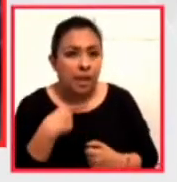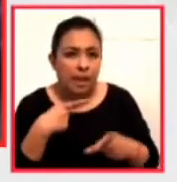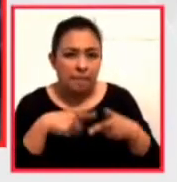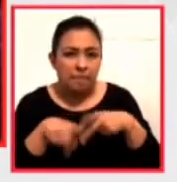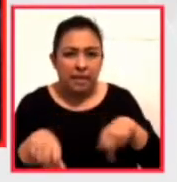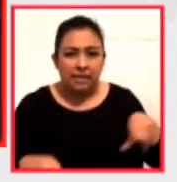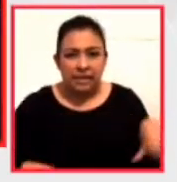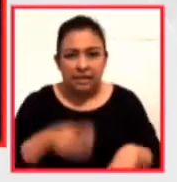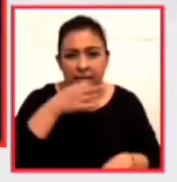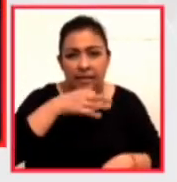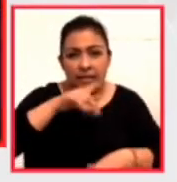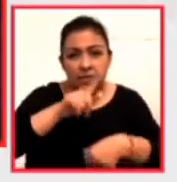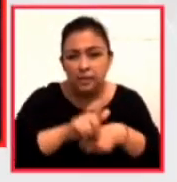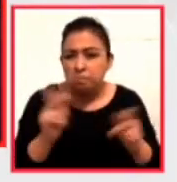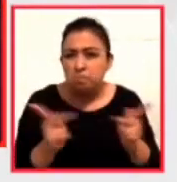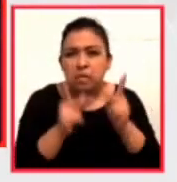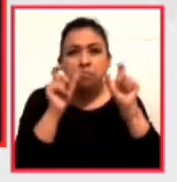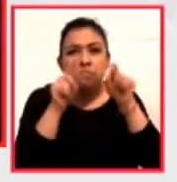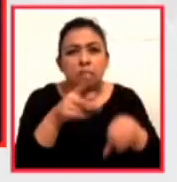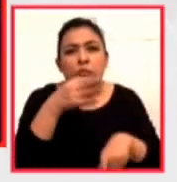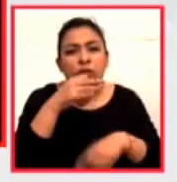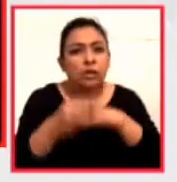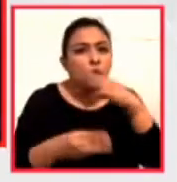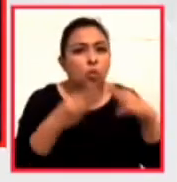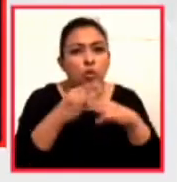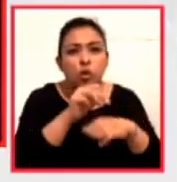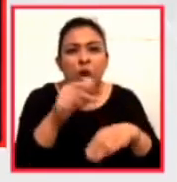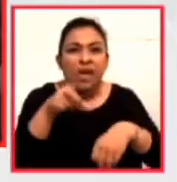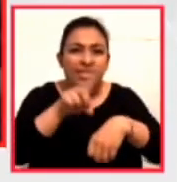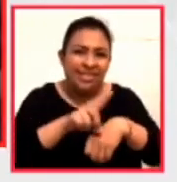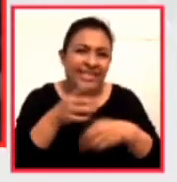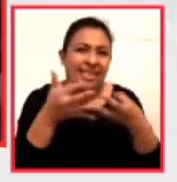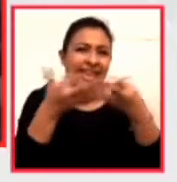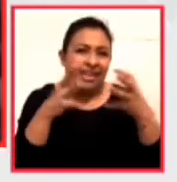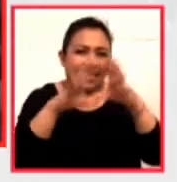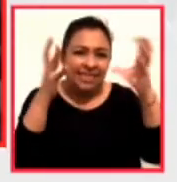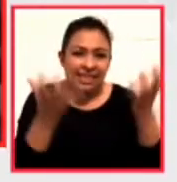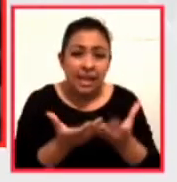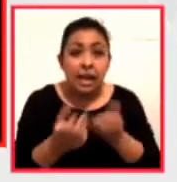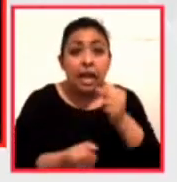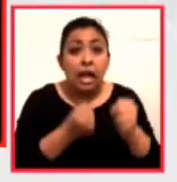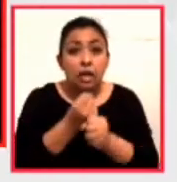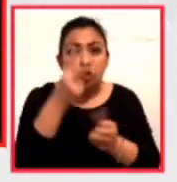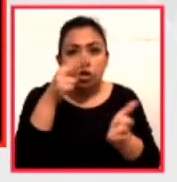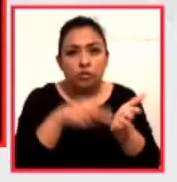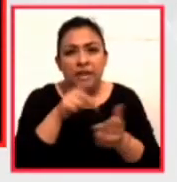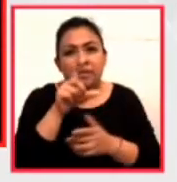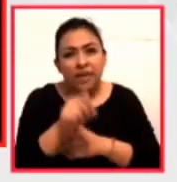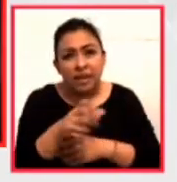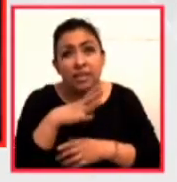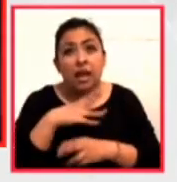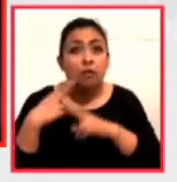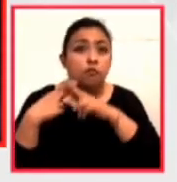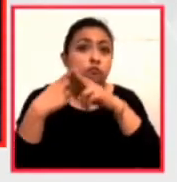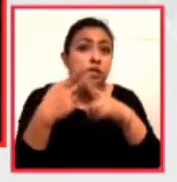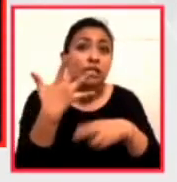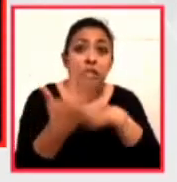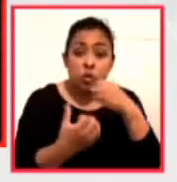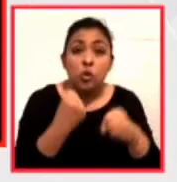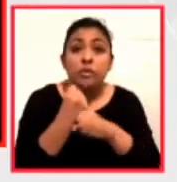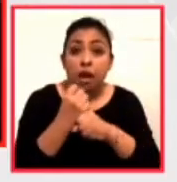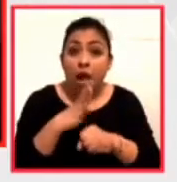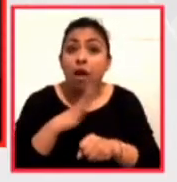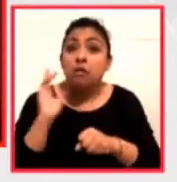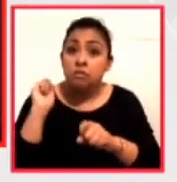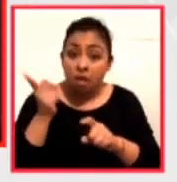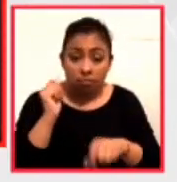del festival coincide con los festejos mundiales por el Día de la Tierra, que este 2020 se celebra medio siglo de existencia. Como es